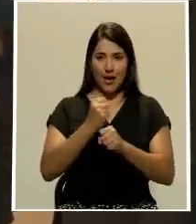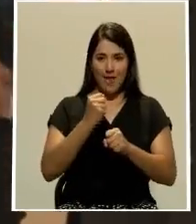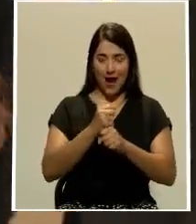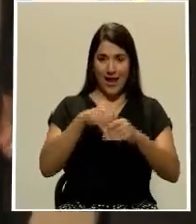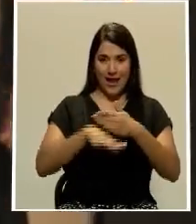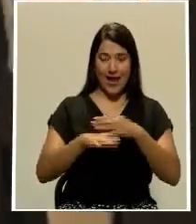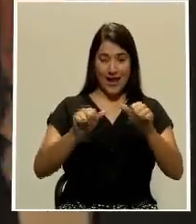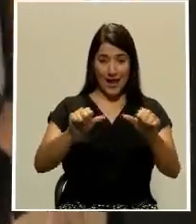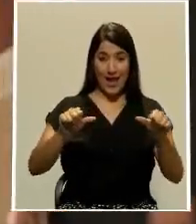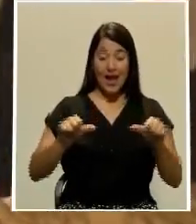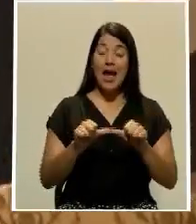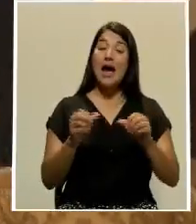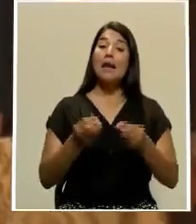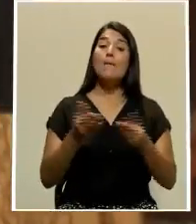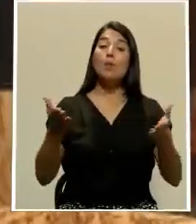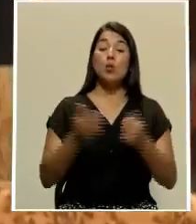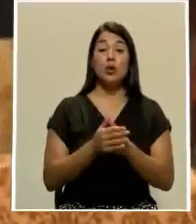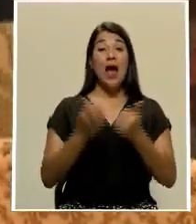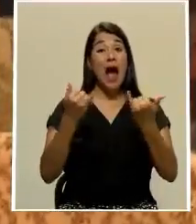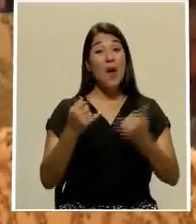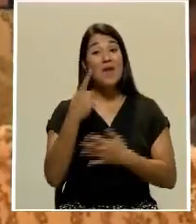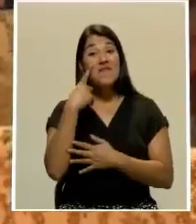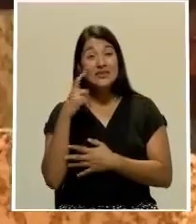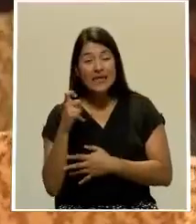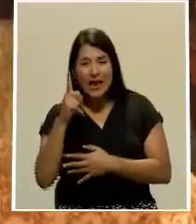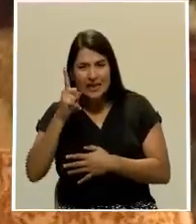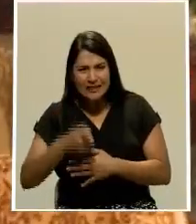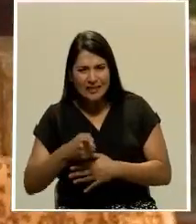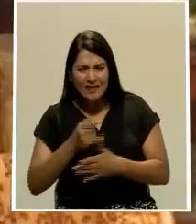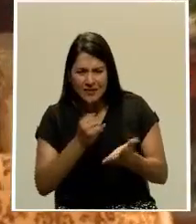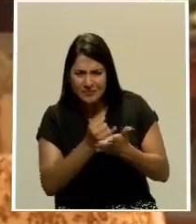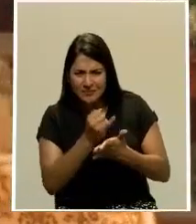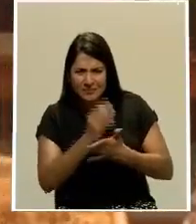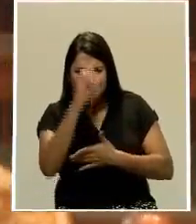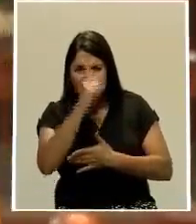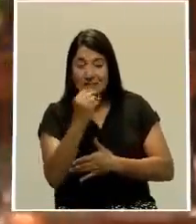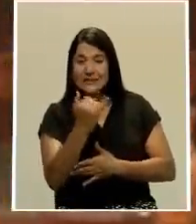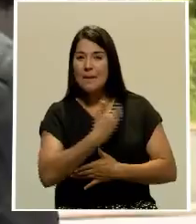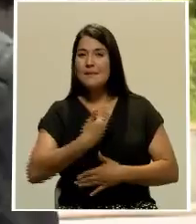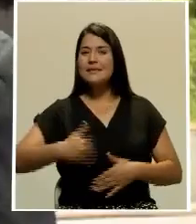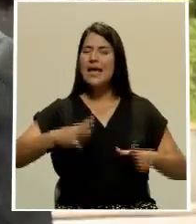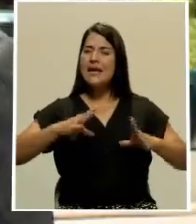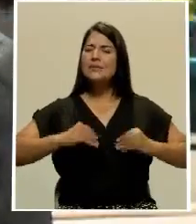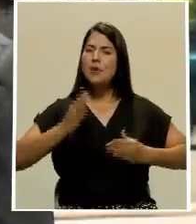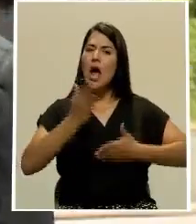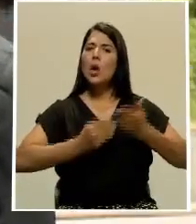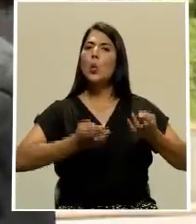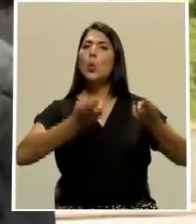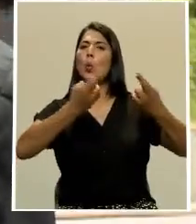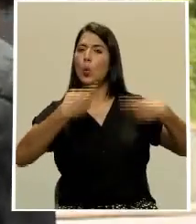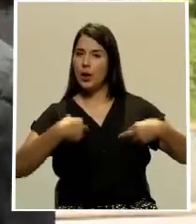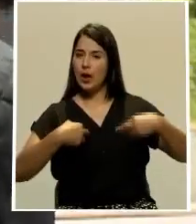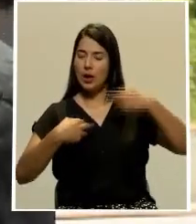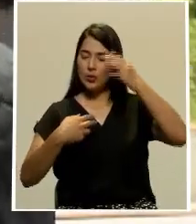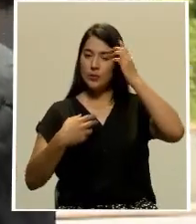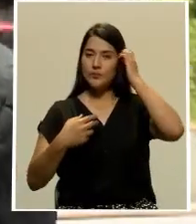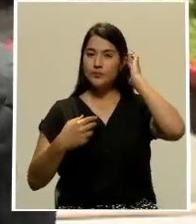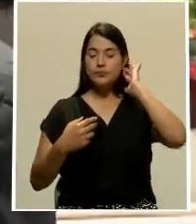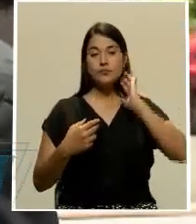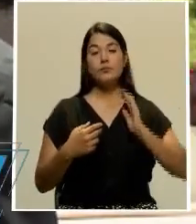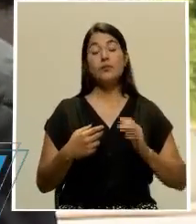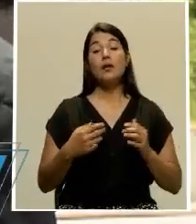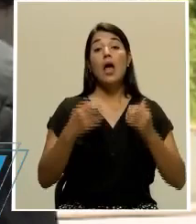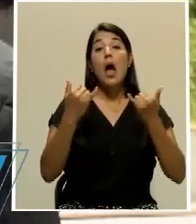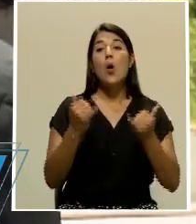En este caso concreto, la fiscalía deberá determinar si el presidente recibió alguna dádiva. El enriquecimiento ilícito es un delito que se